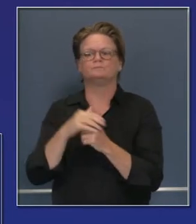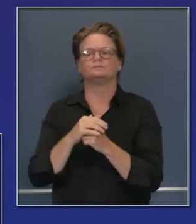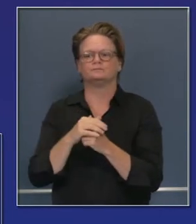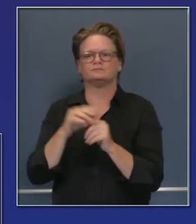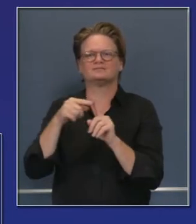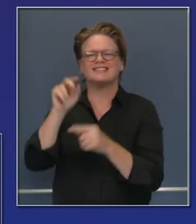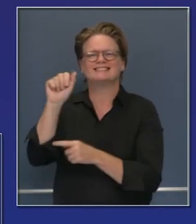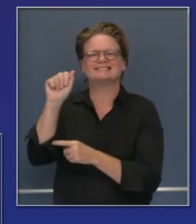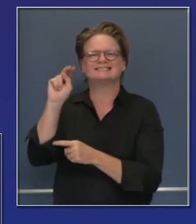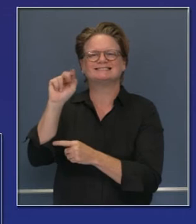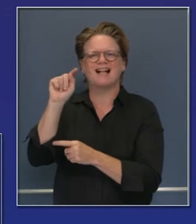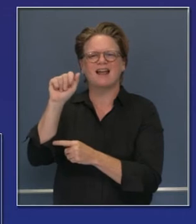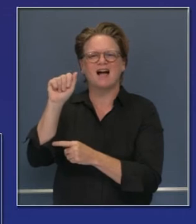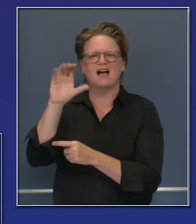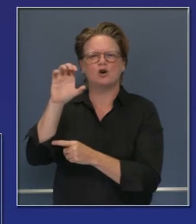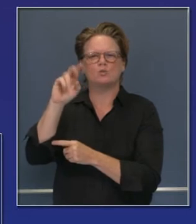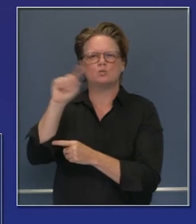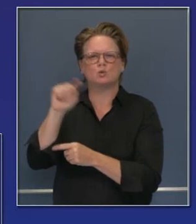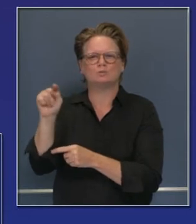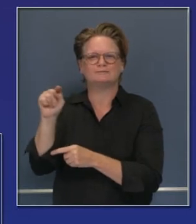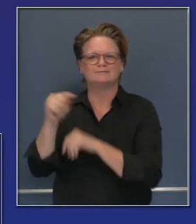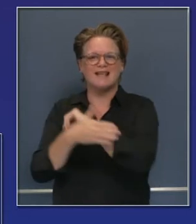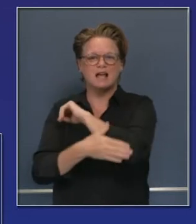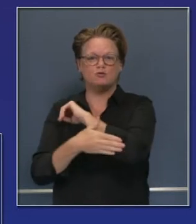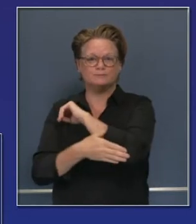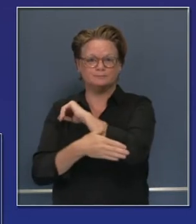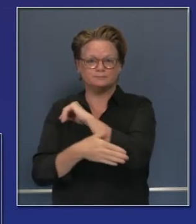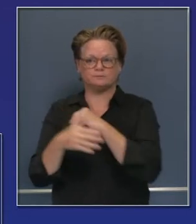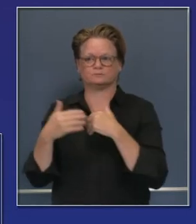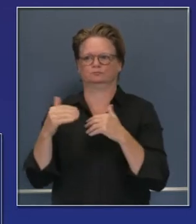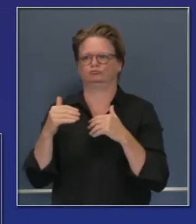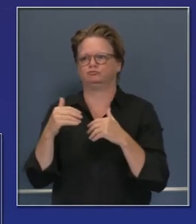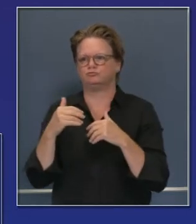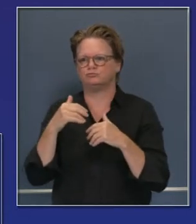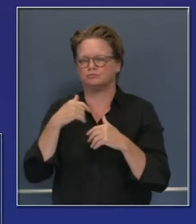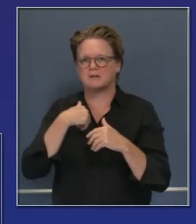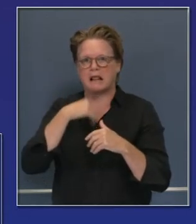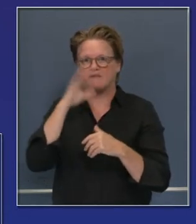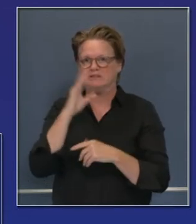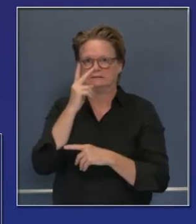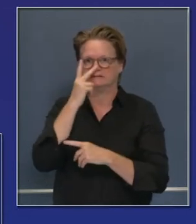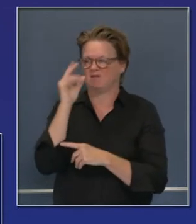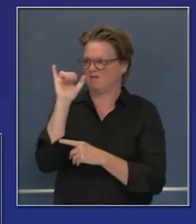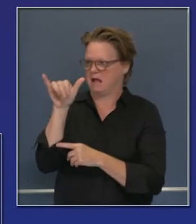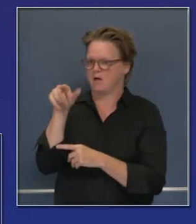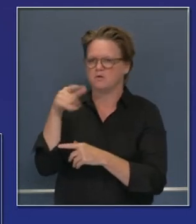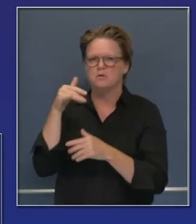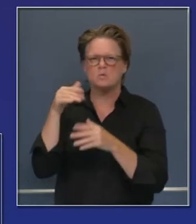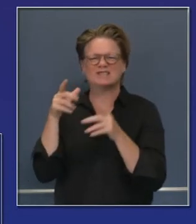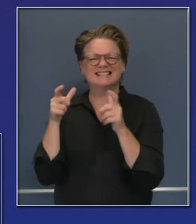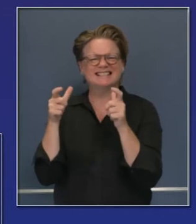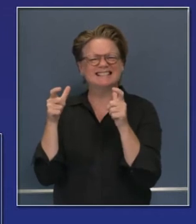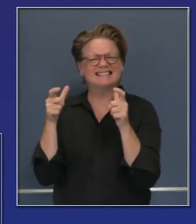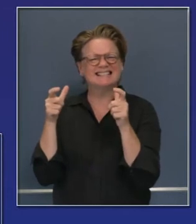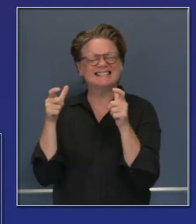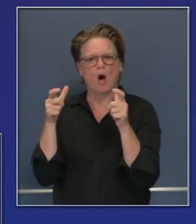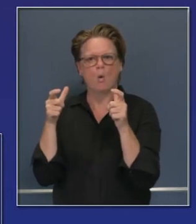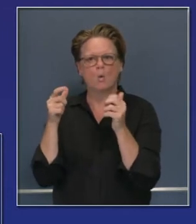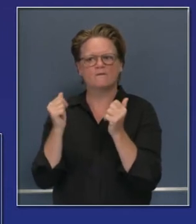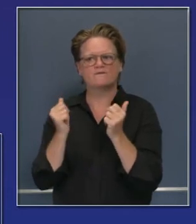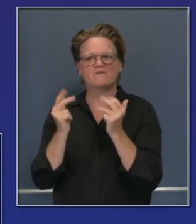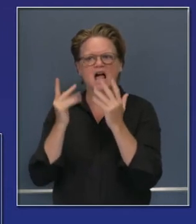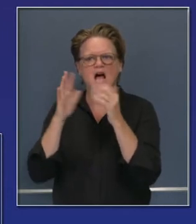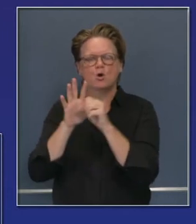que ha generado mucho estrés ciertamente porque en la historia nunca hemos visto un incendio tan grande y tan amplio en esta región del estado.